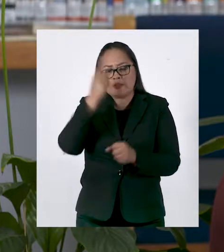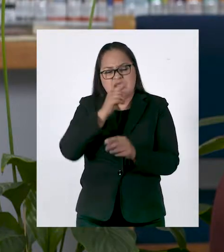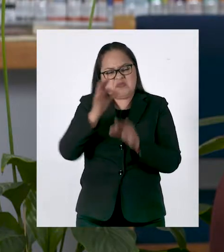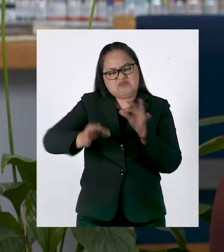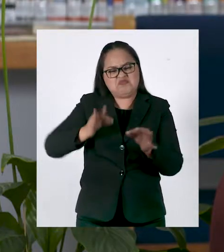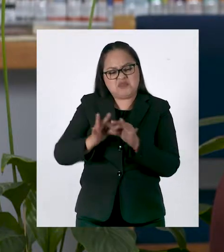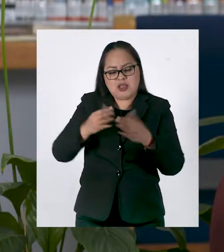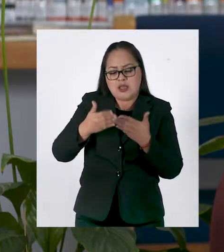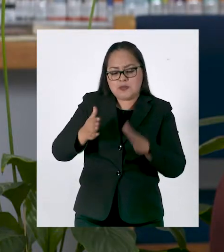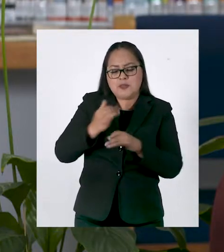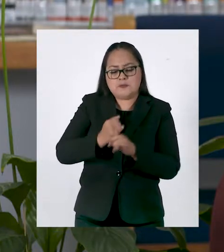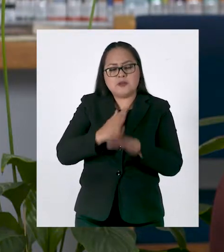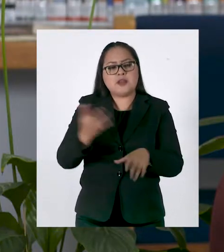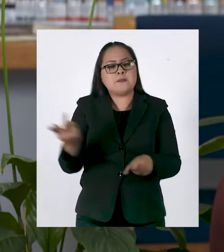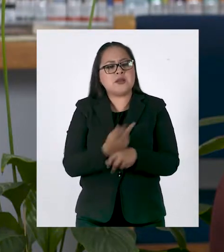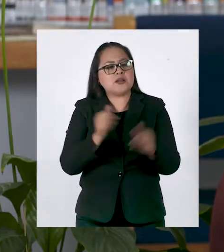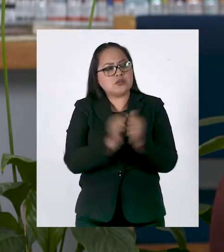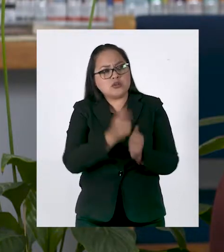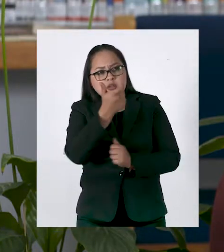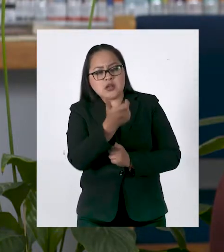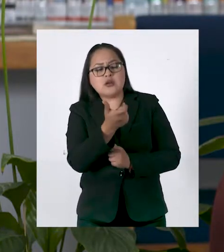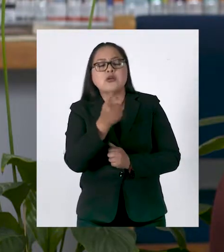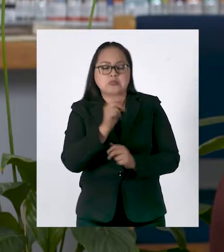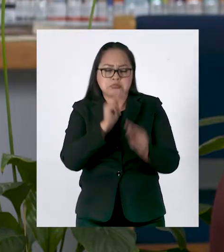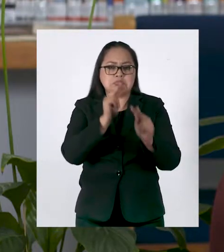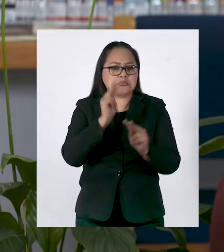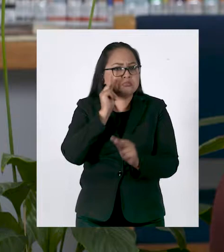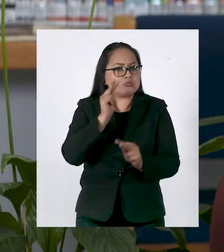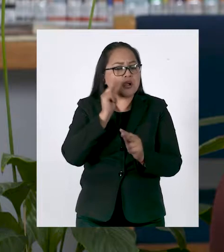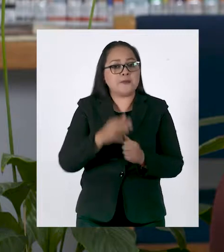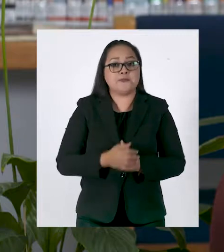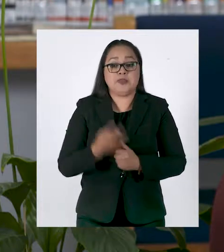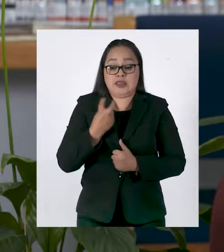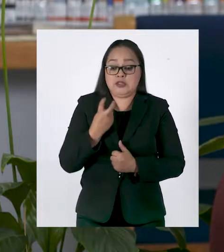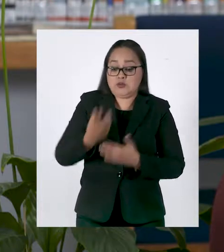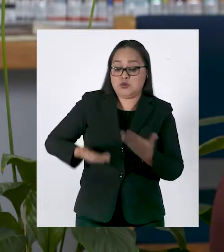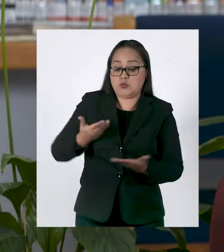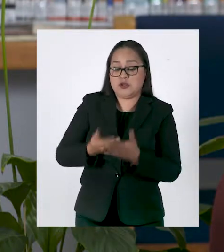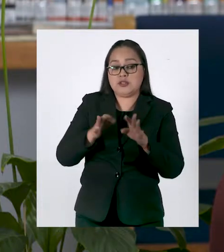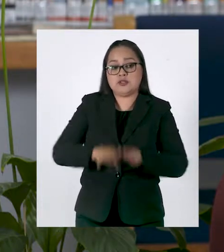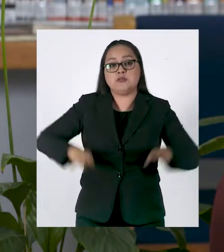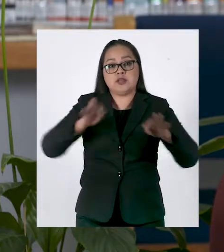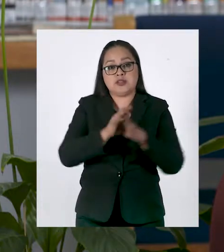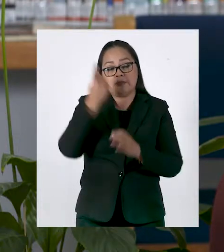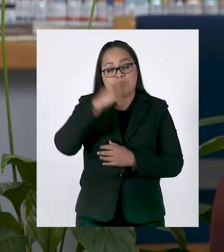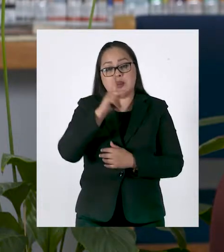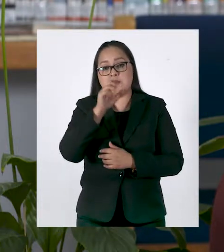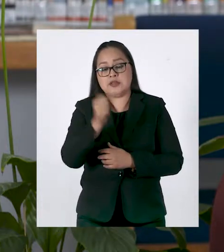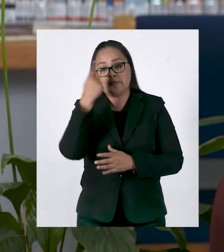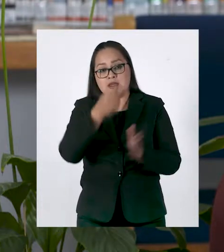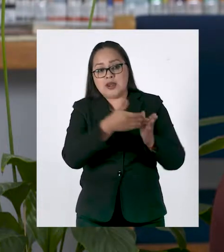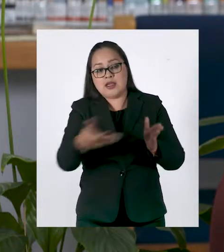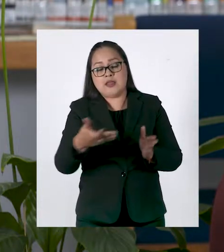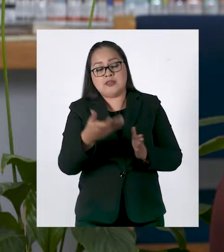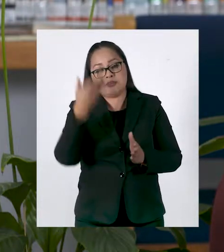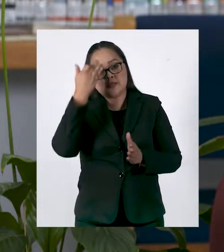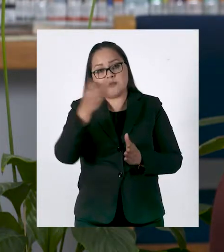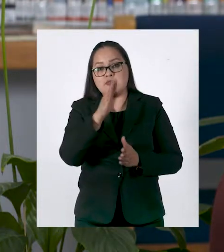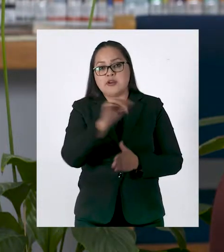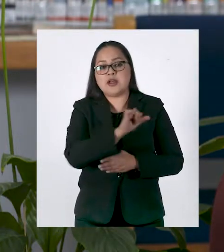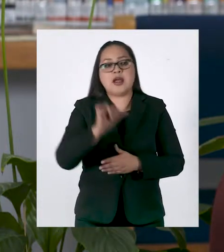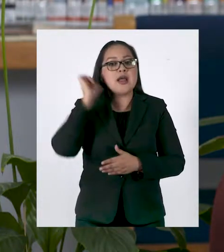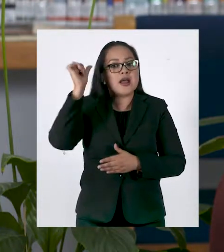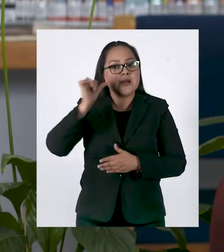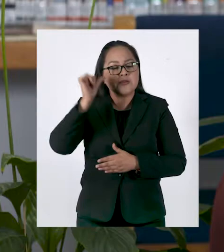sea privado, con una vigilancia para que sea absolutamente púlculo y transparente el origen de los recursos. Eso es principalmente lo que en